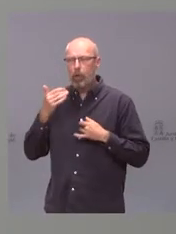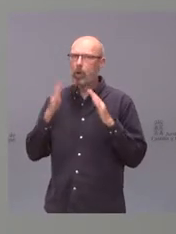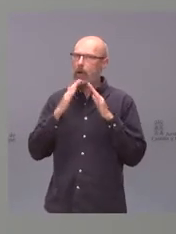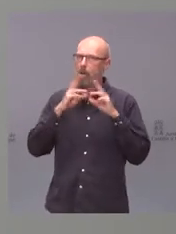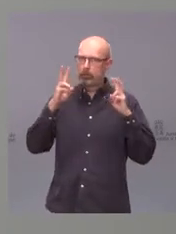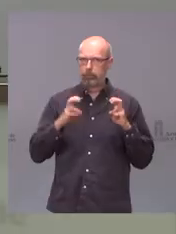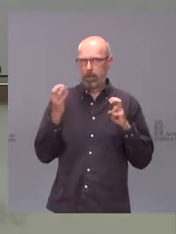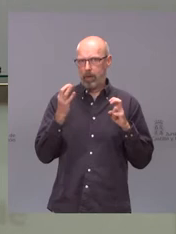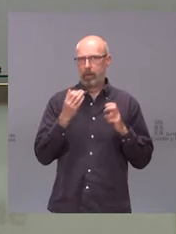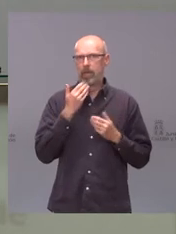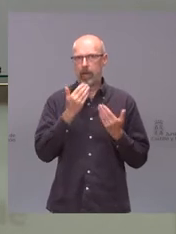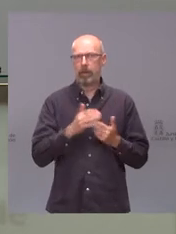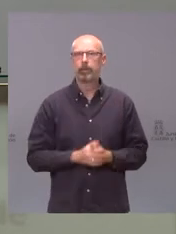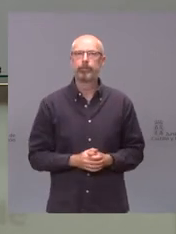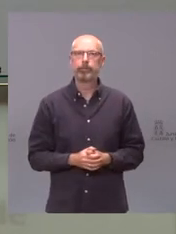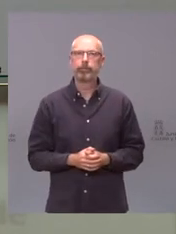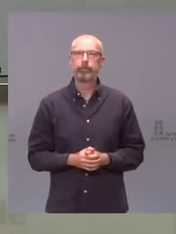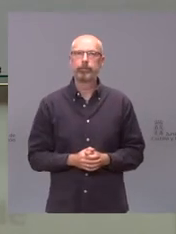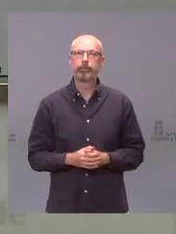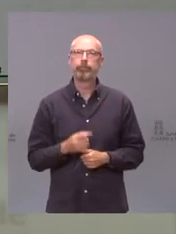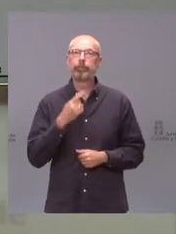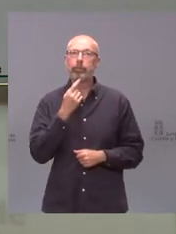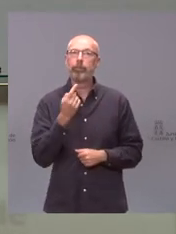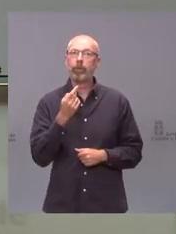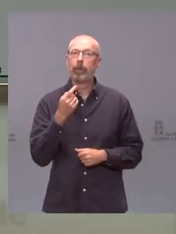Muchas gracias, la consejera haya quitado un metro, es metro y medio.